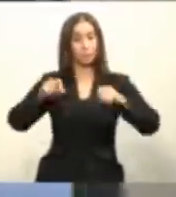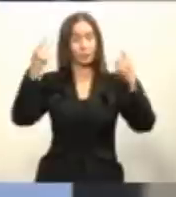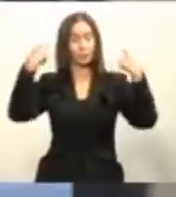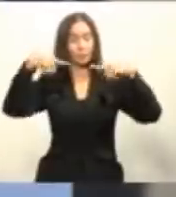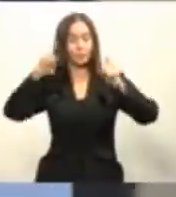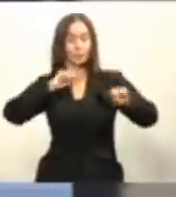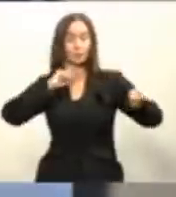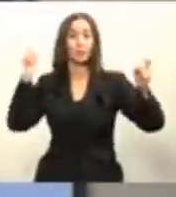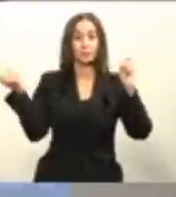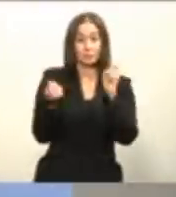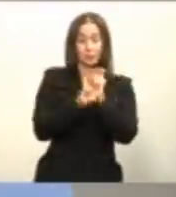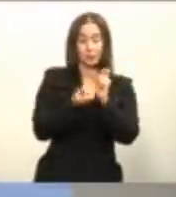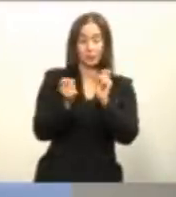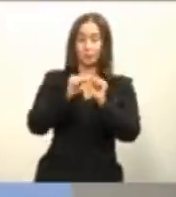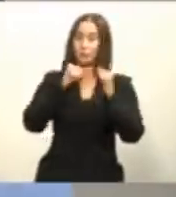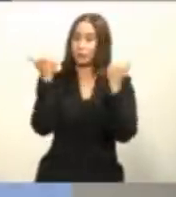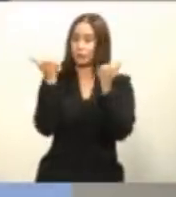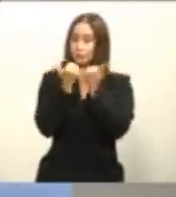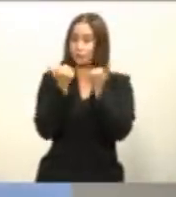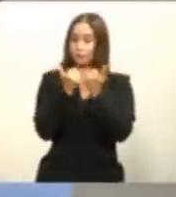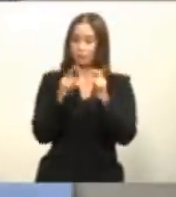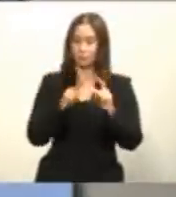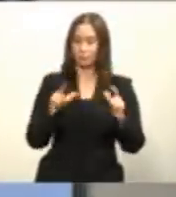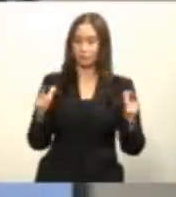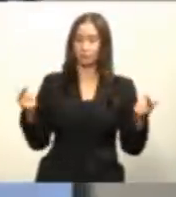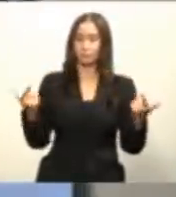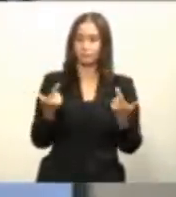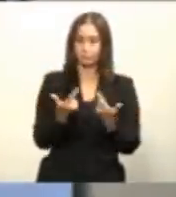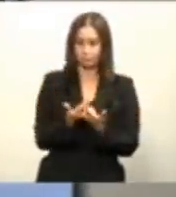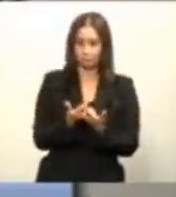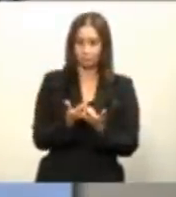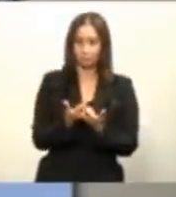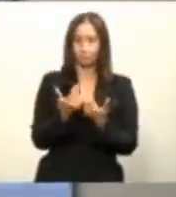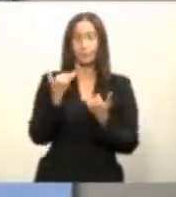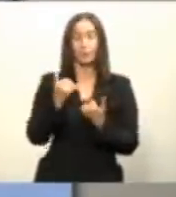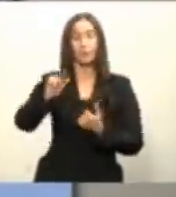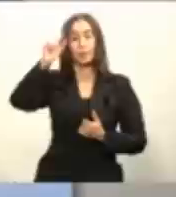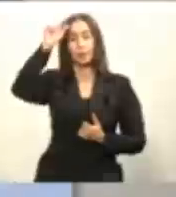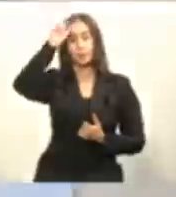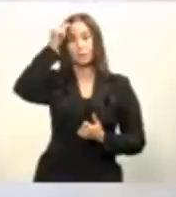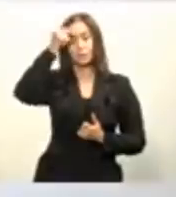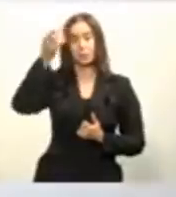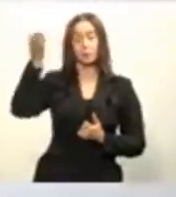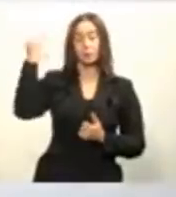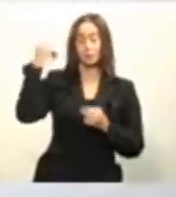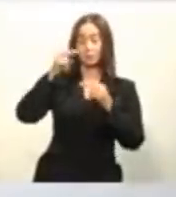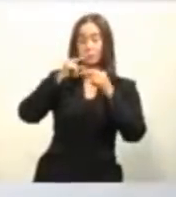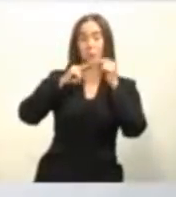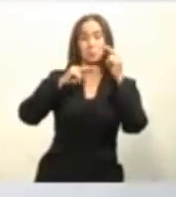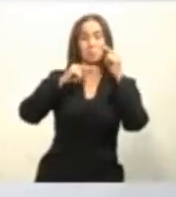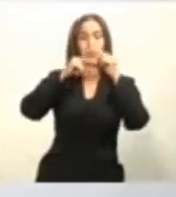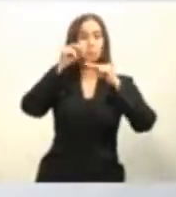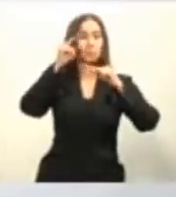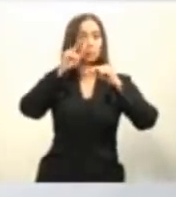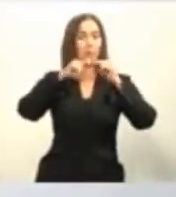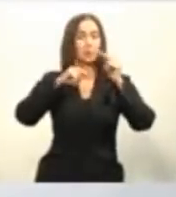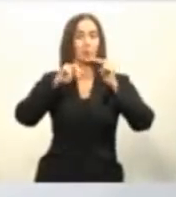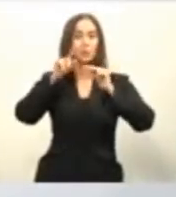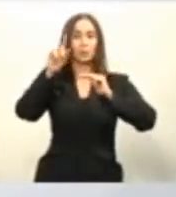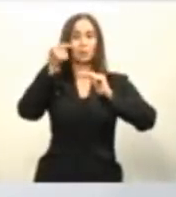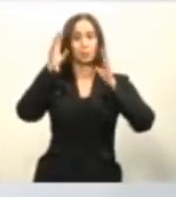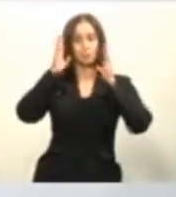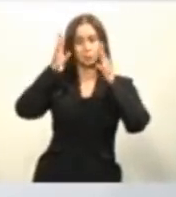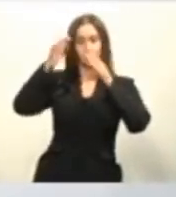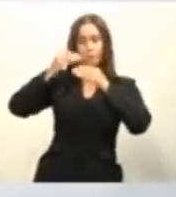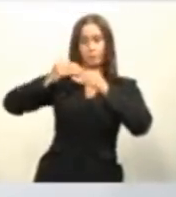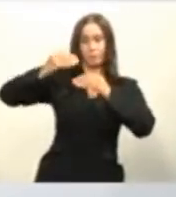sociales dentro de los centros urbanos históricamente el estado ha estado construyendo viviendas desplazando hacia la parte de